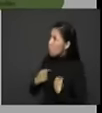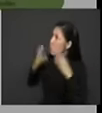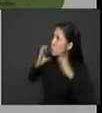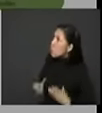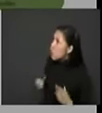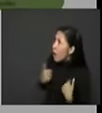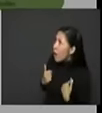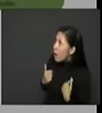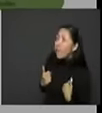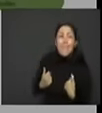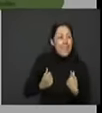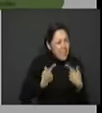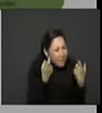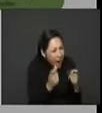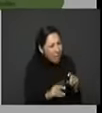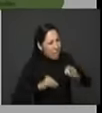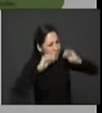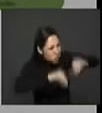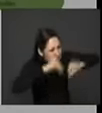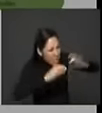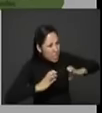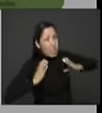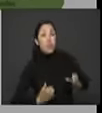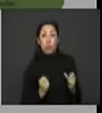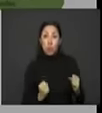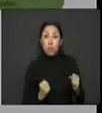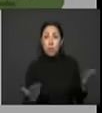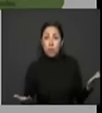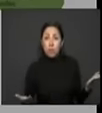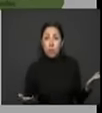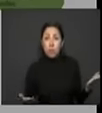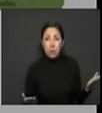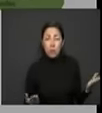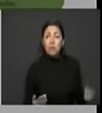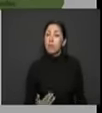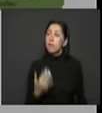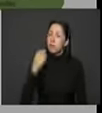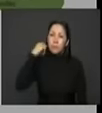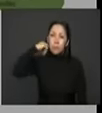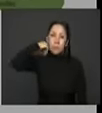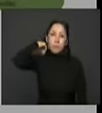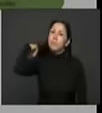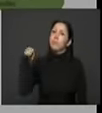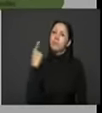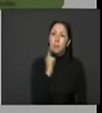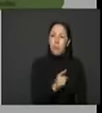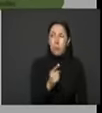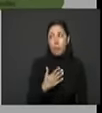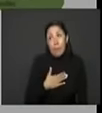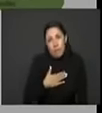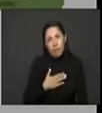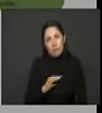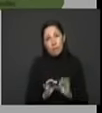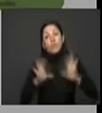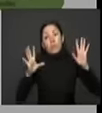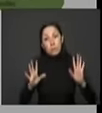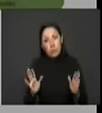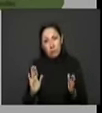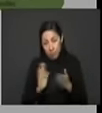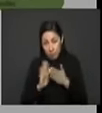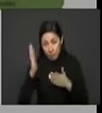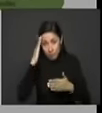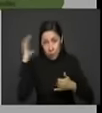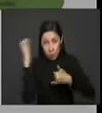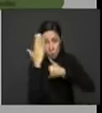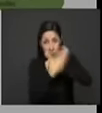experiencia muy valiosa que ya se está ejecutando. Parte de nuestra fortuna es que así como Colombia